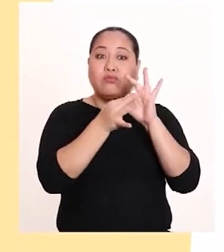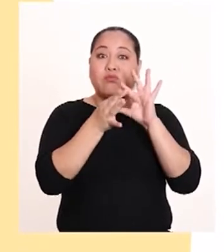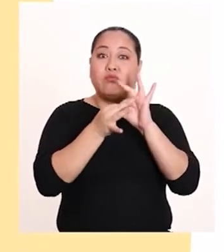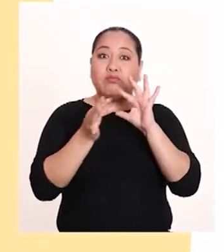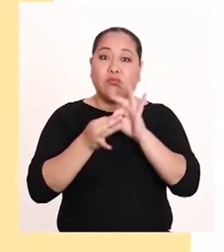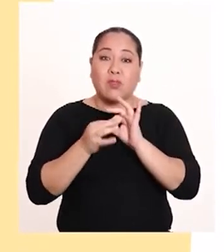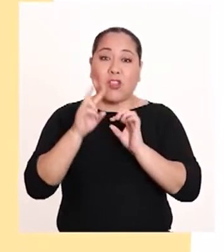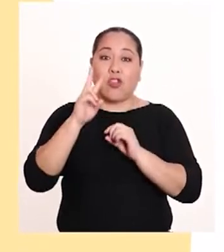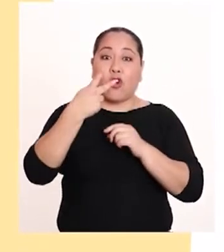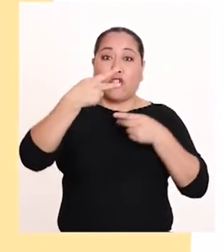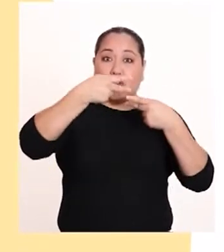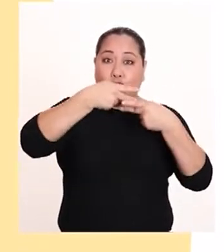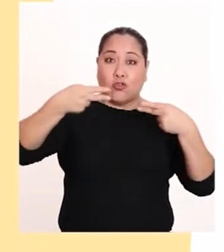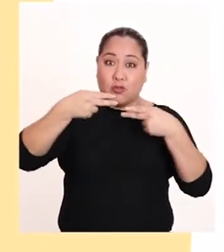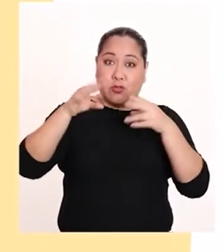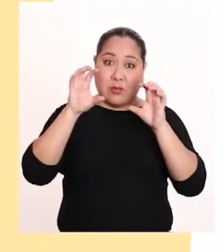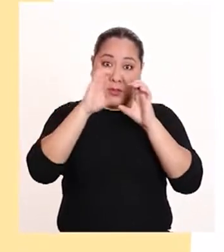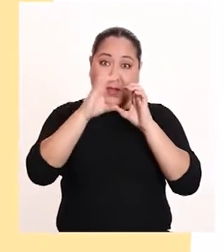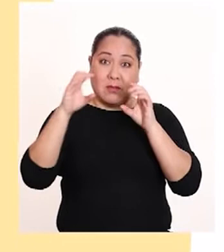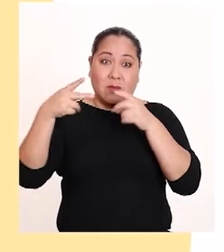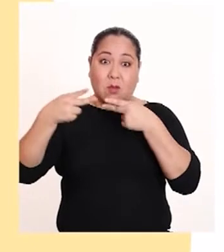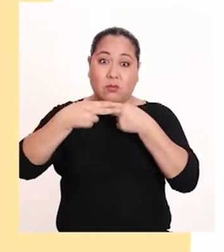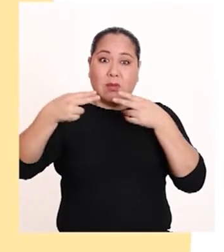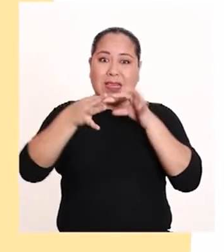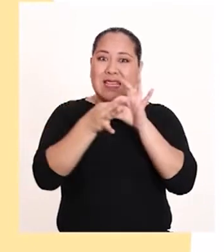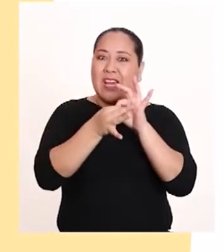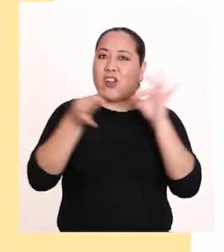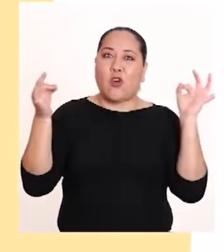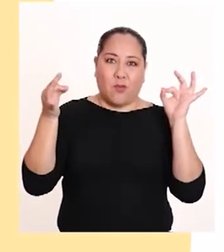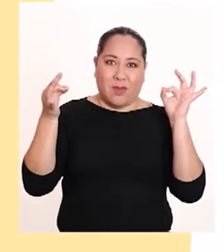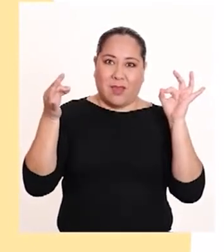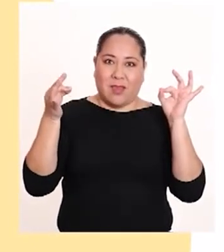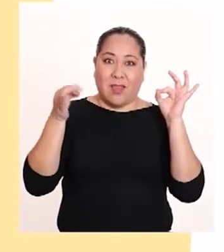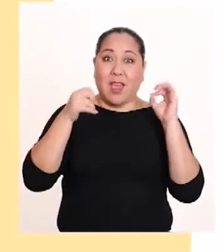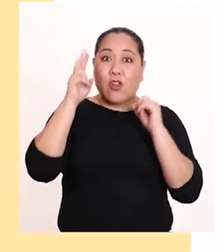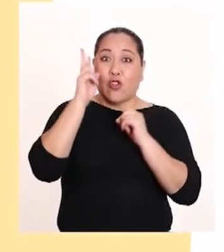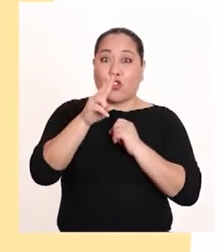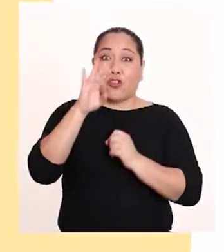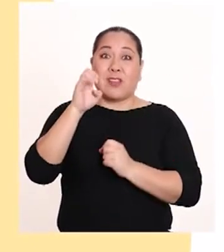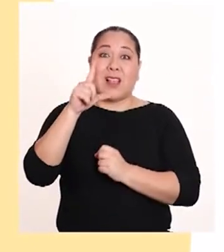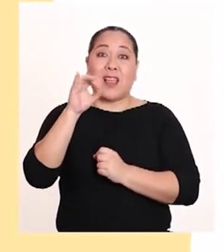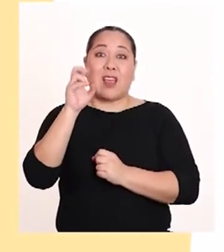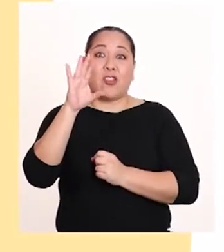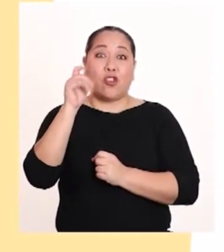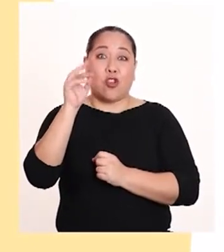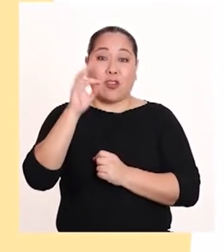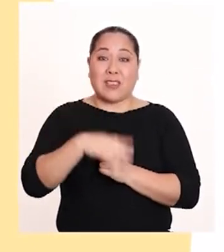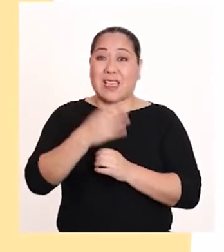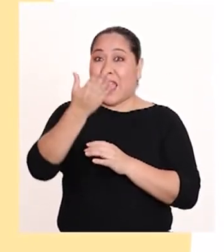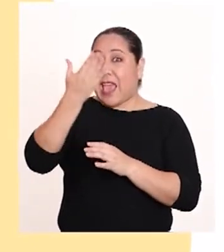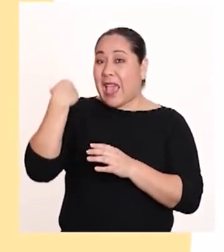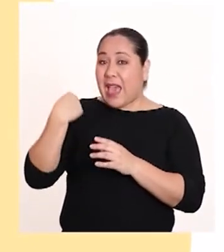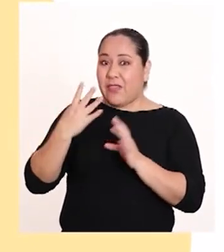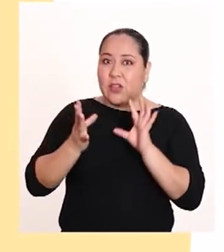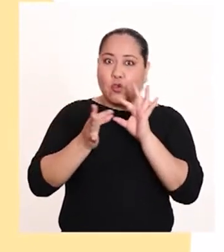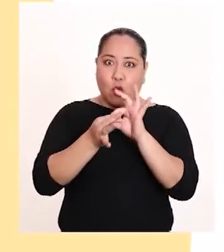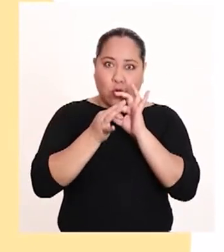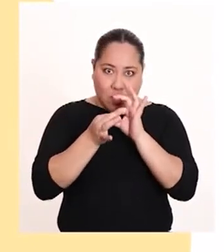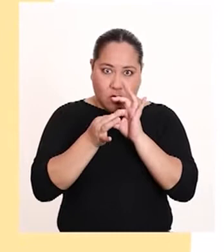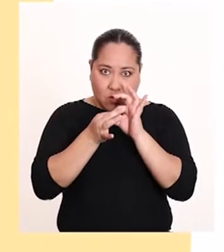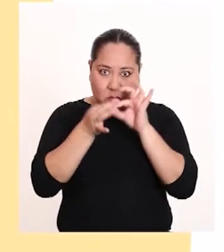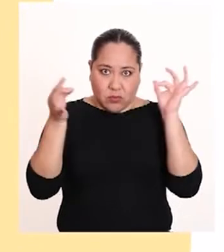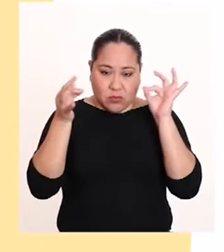enlace doble de cada molécula de etileno se rompe y los dos electrones que originalmente formaban